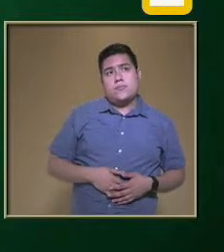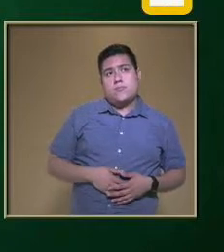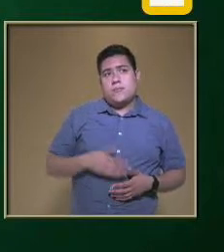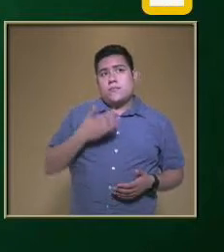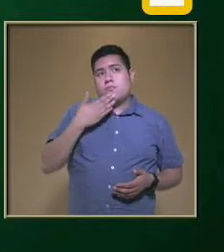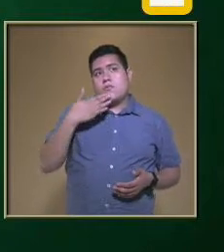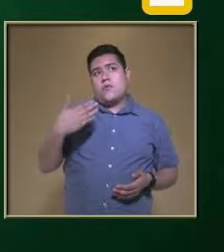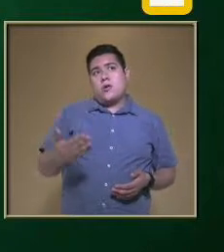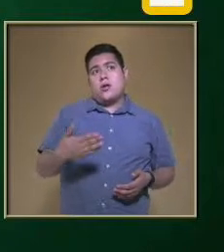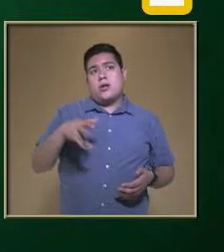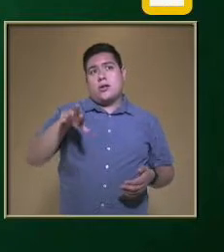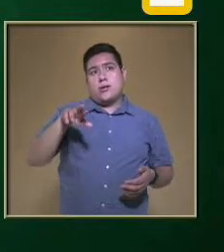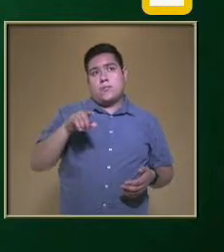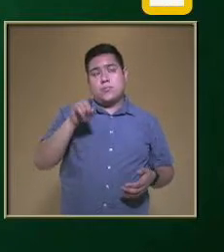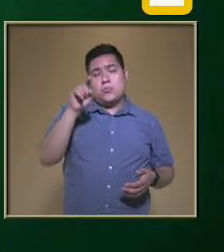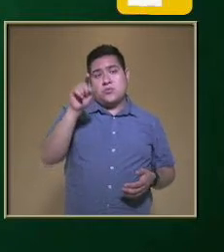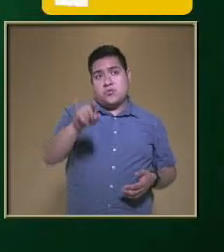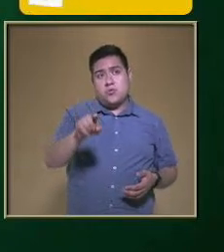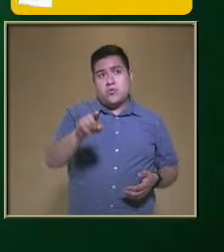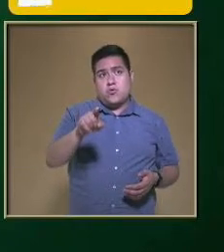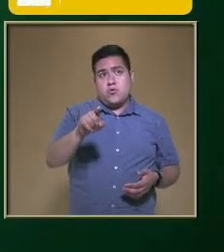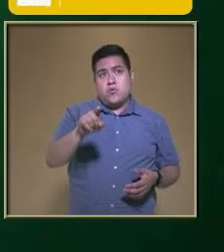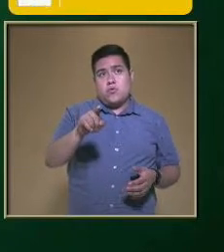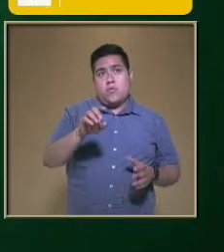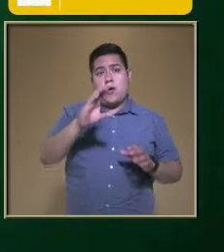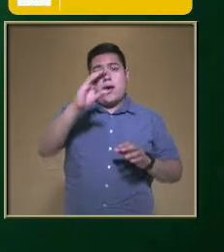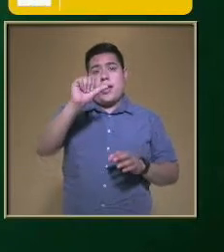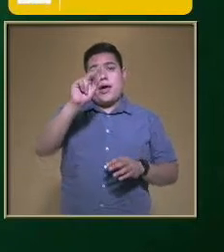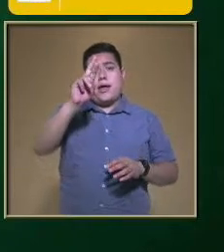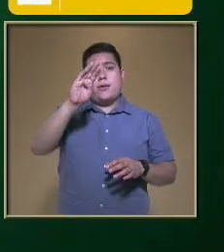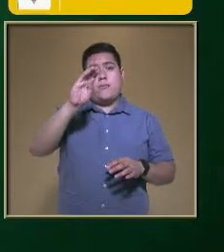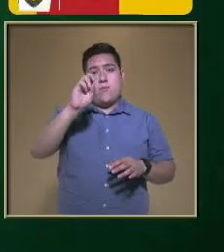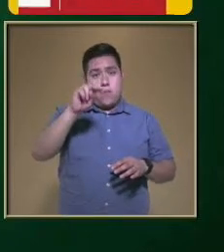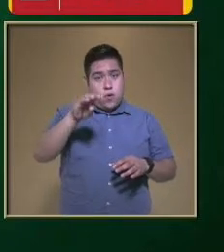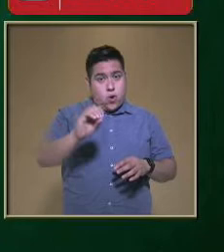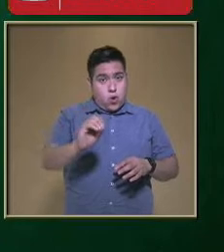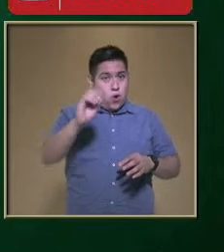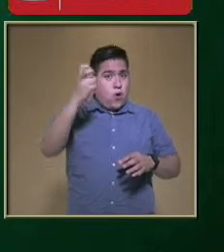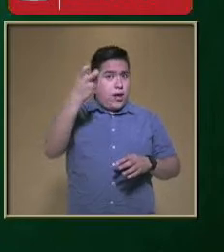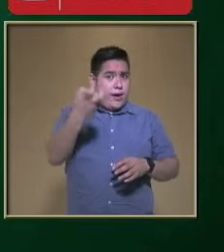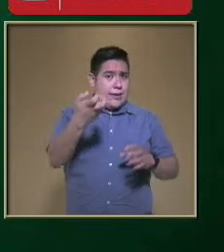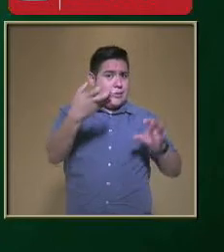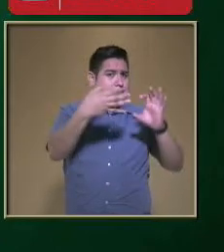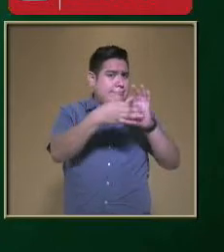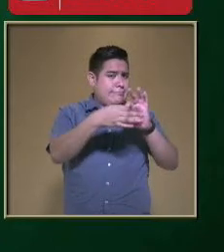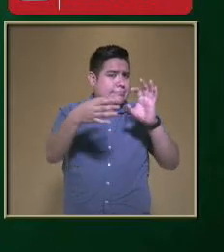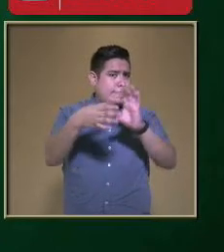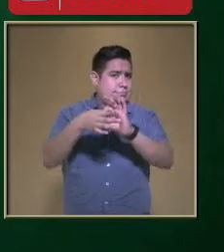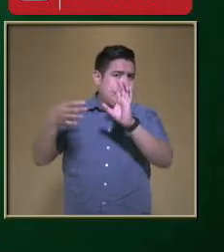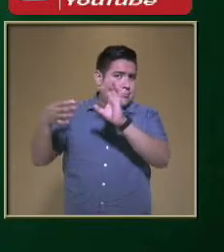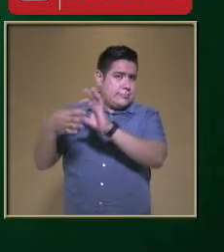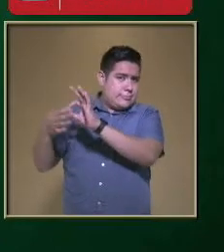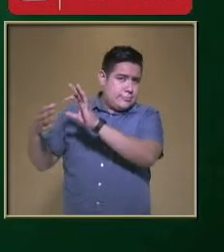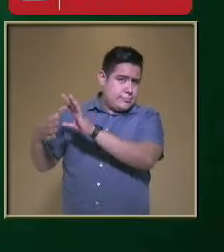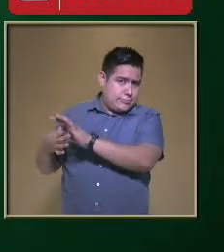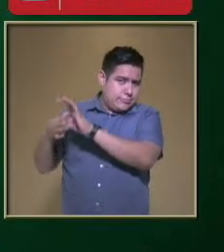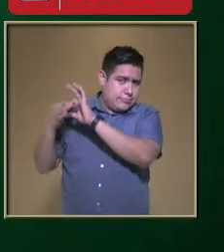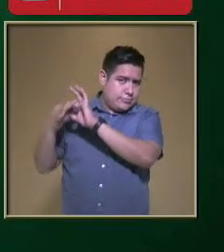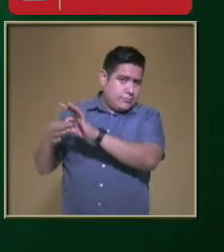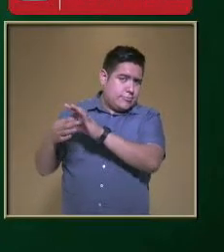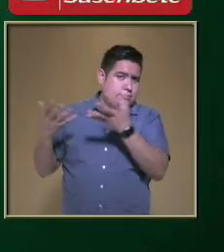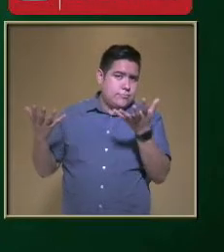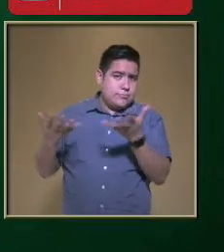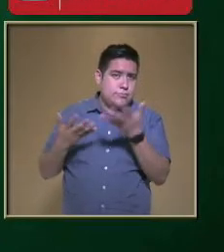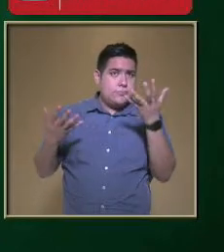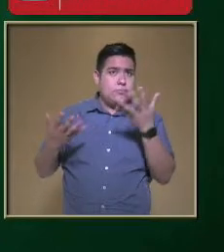Recuerda Que hemos mencionado Que por ejemplo En el caso del carbono Sirve para construirnos Para formar enlaces estables Para seguir